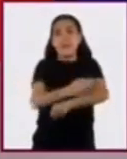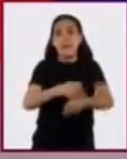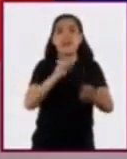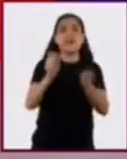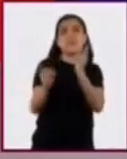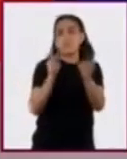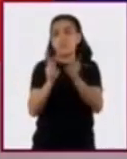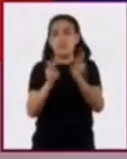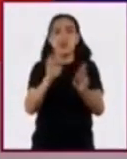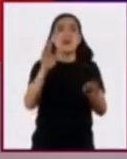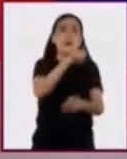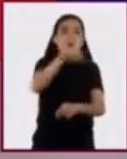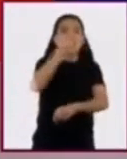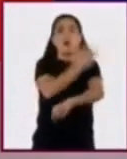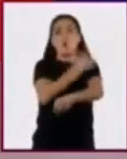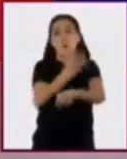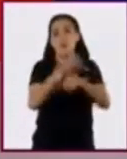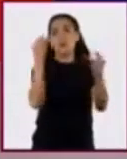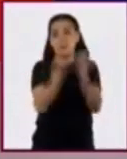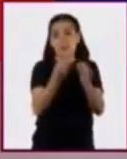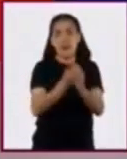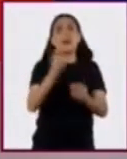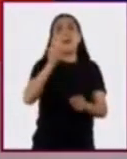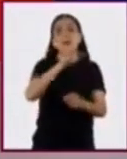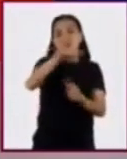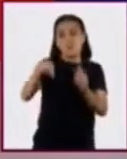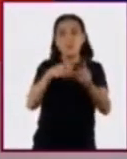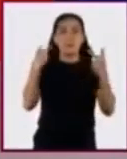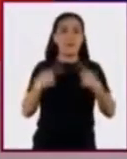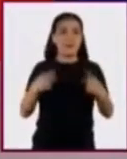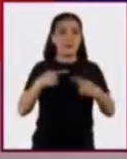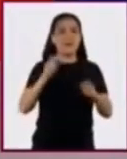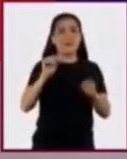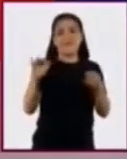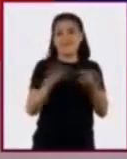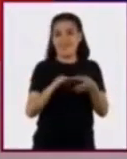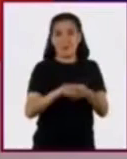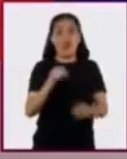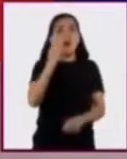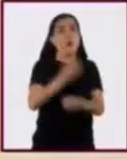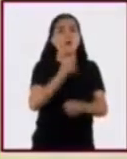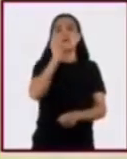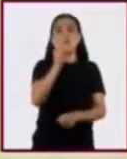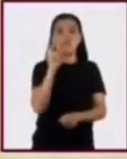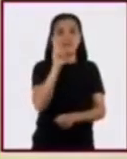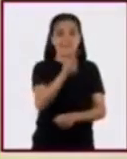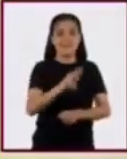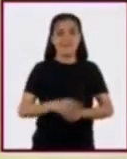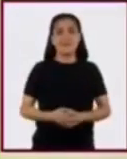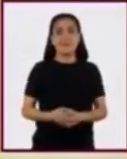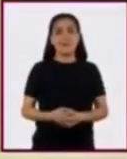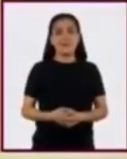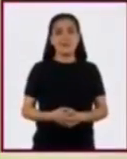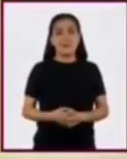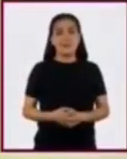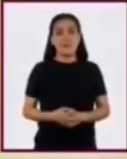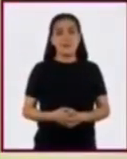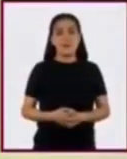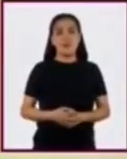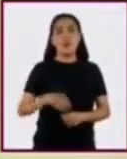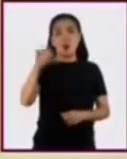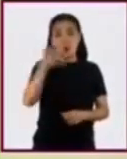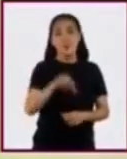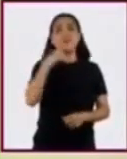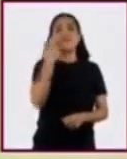compañeros de clase y demás personas cercanas, de lo que hoy verán. Hoy